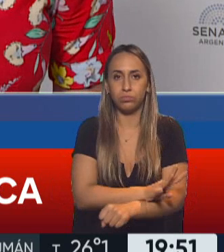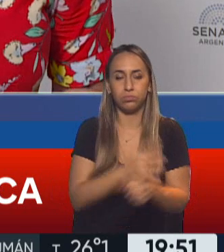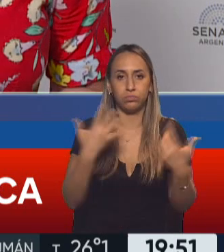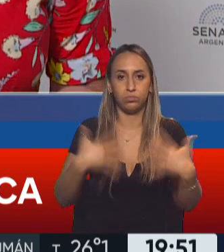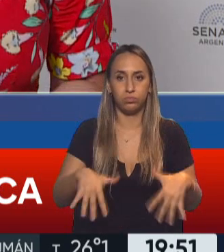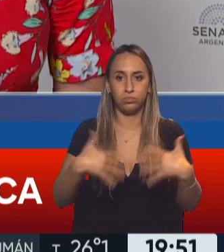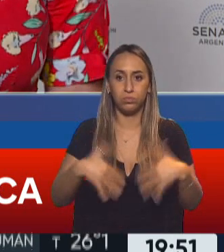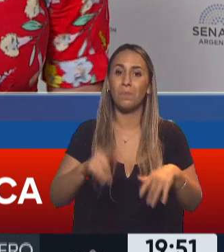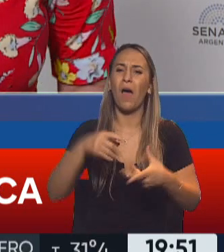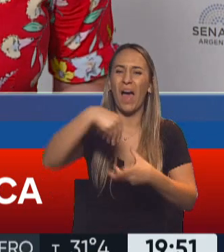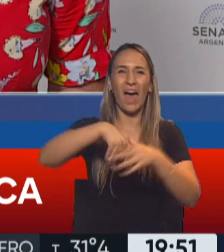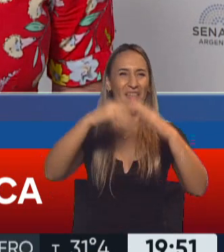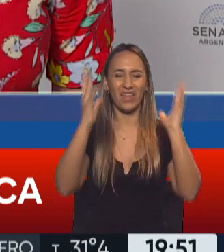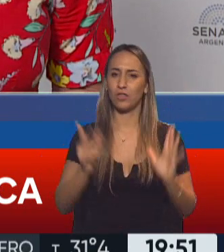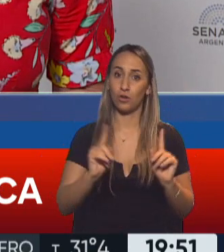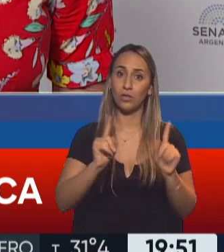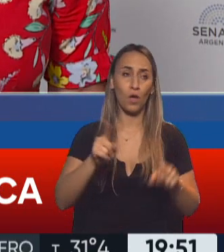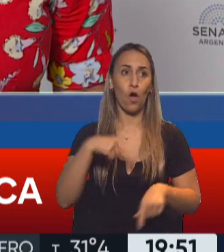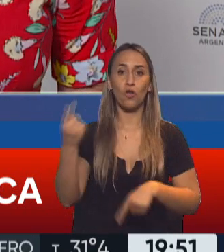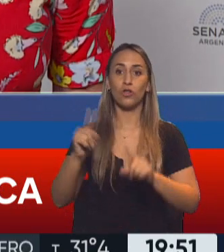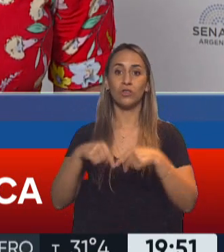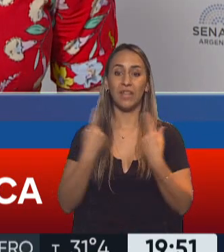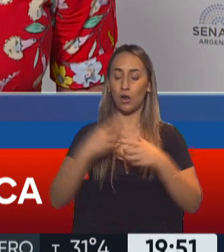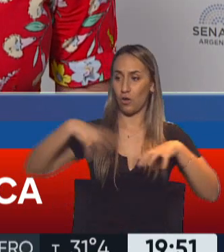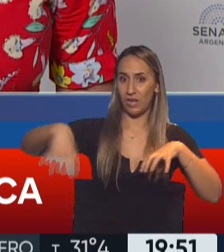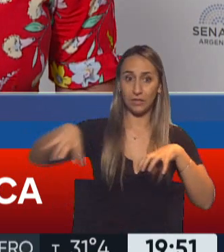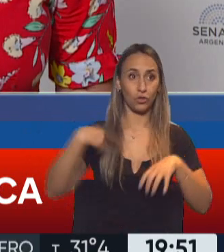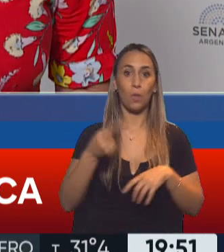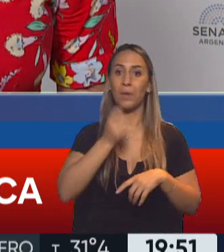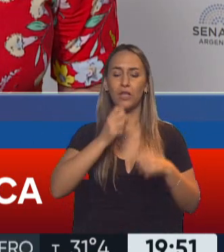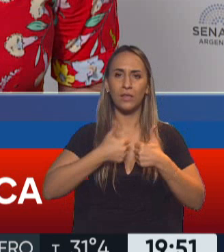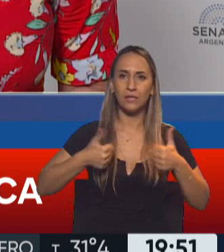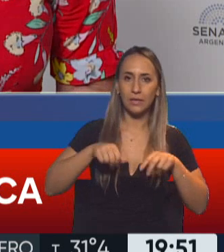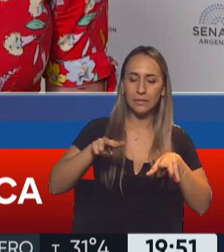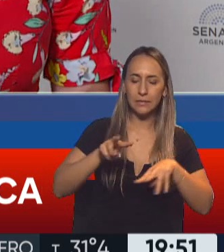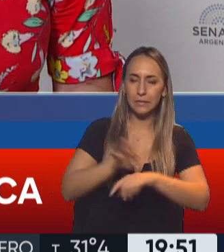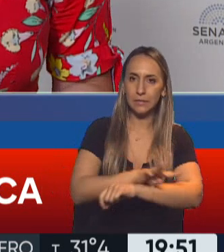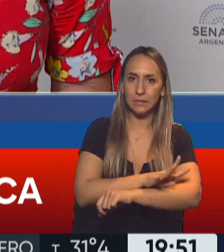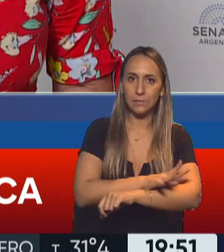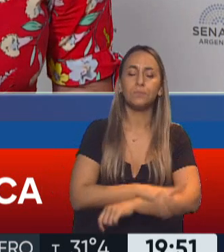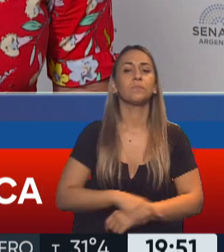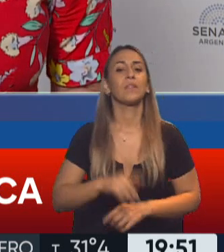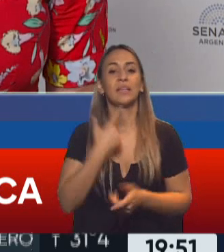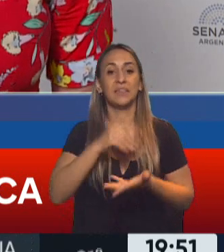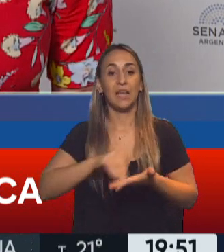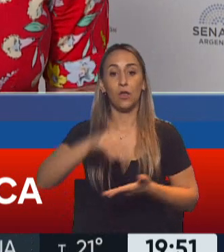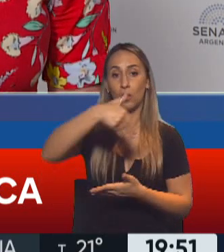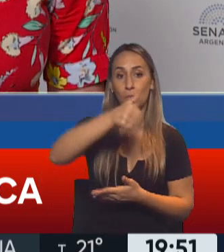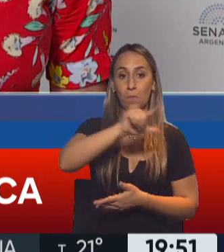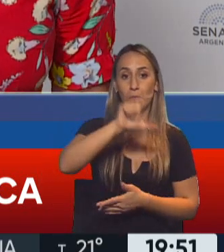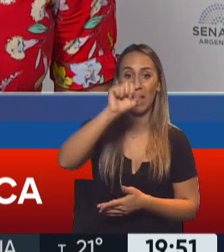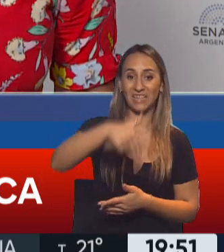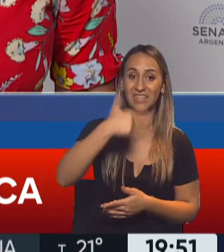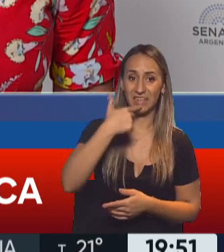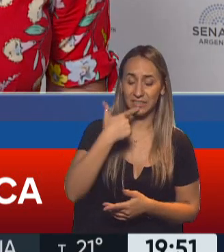recinto, sino también aquí en el resto de los salones en donde los periodistas cubrimos esta sesión. El senador Mayams le propuso y le